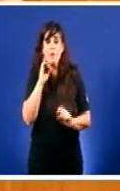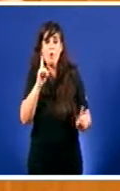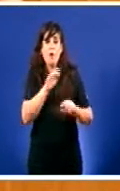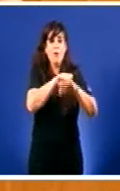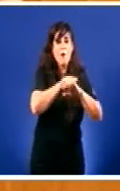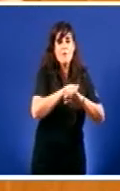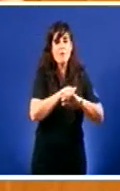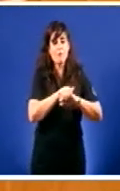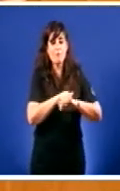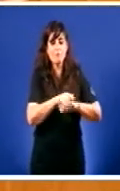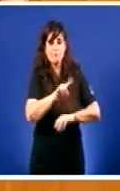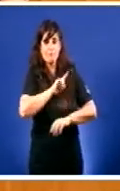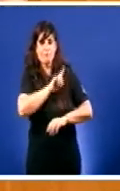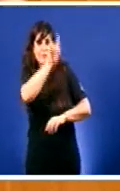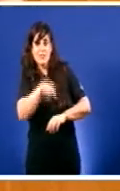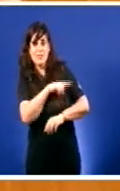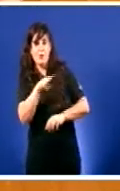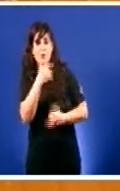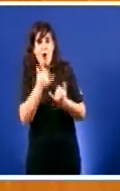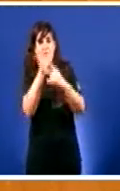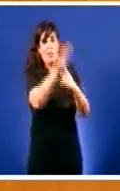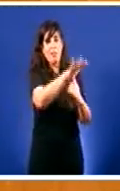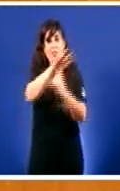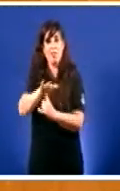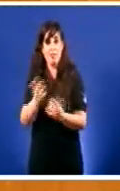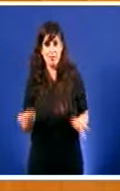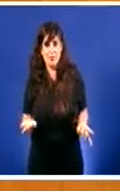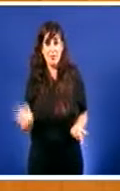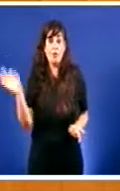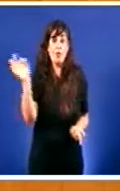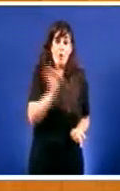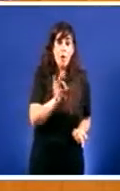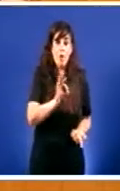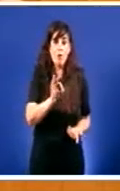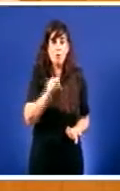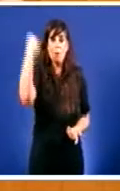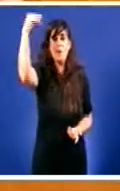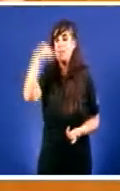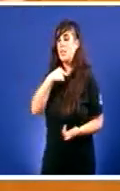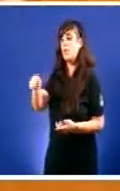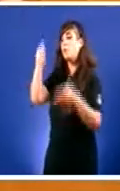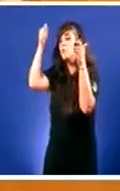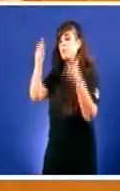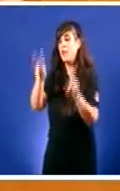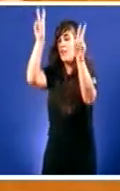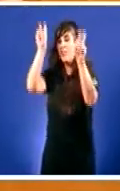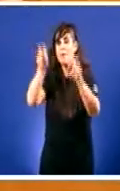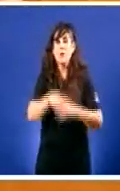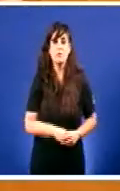do señor Baltar Ou si teñen que emigrar A